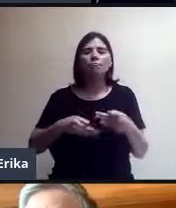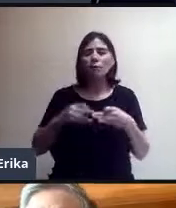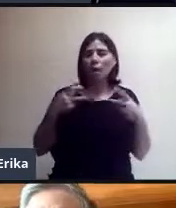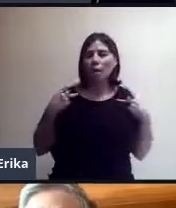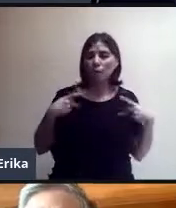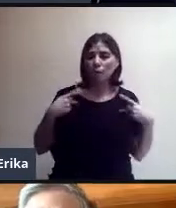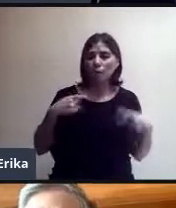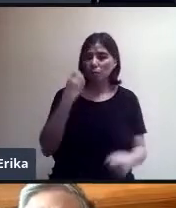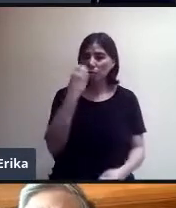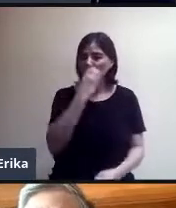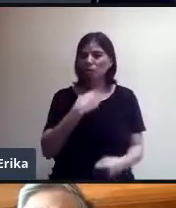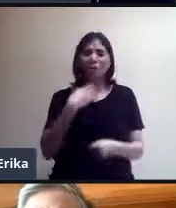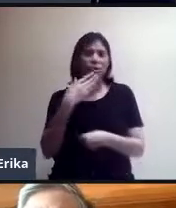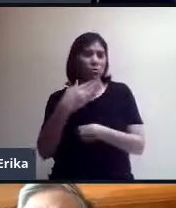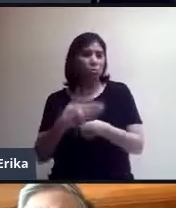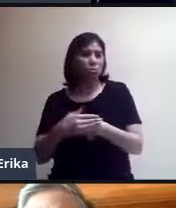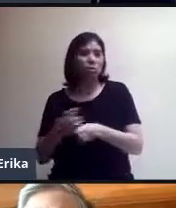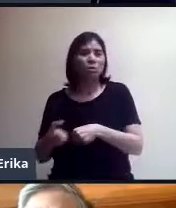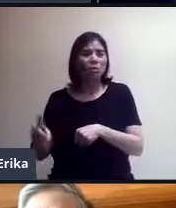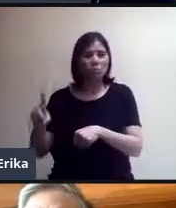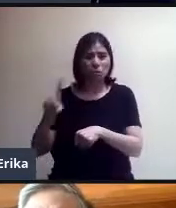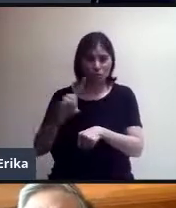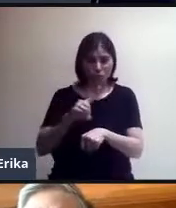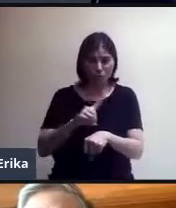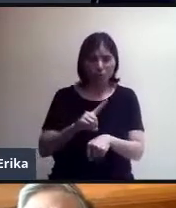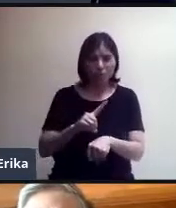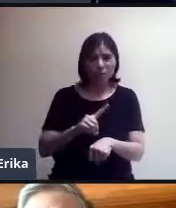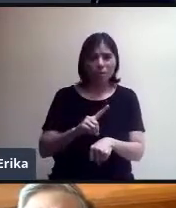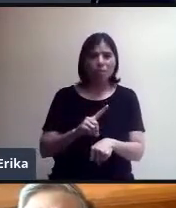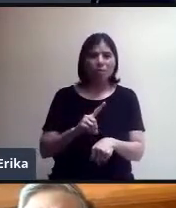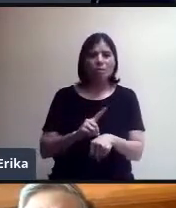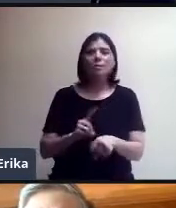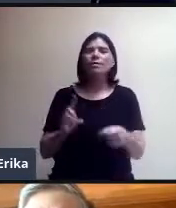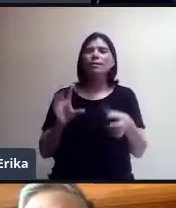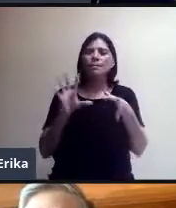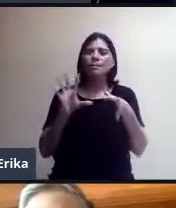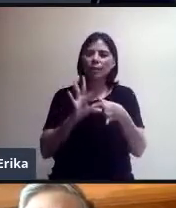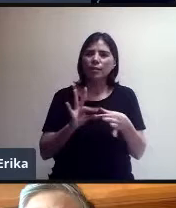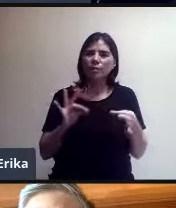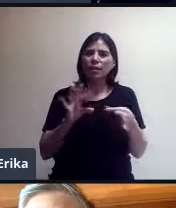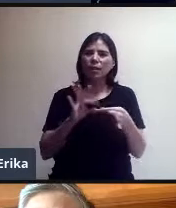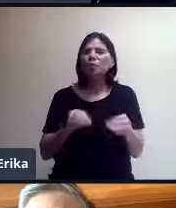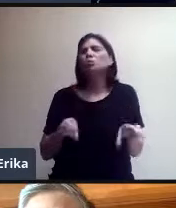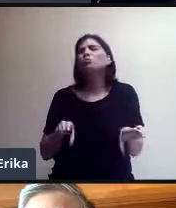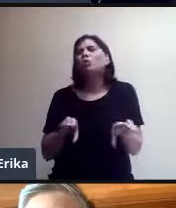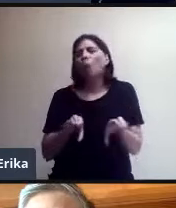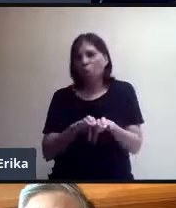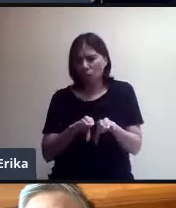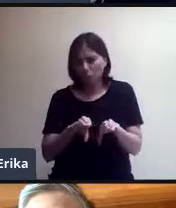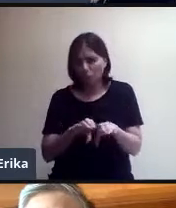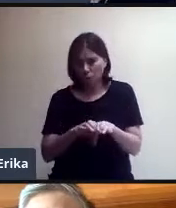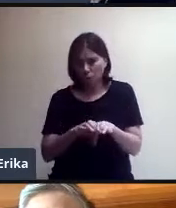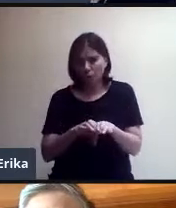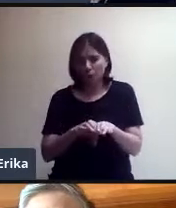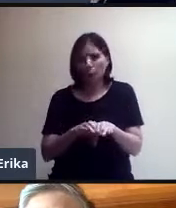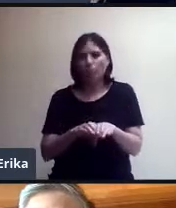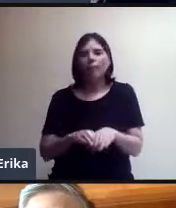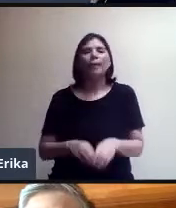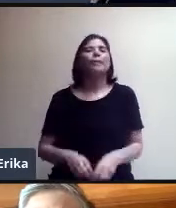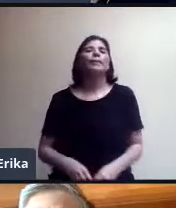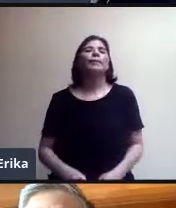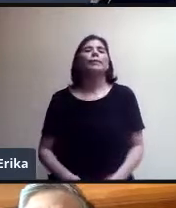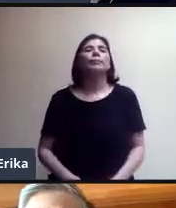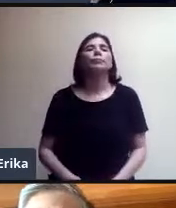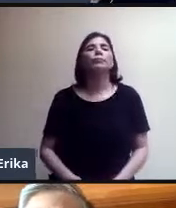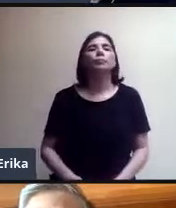los próximos días entraremos a darles más detalles de cómo será. Primero que nada, pues, creo